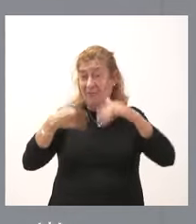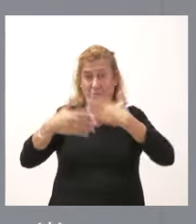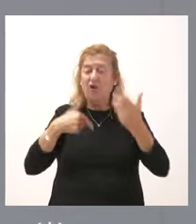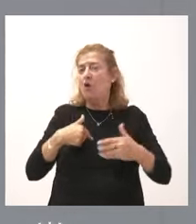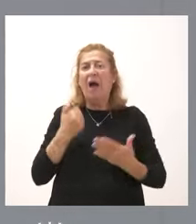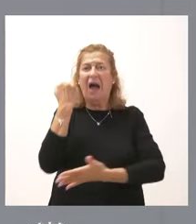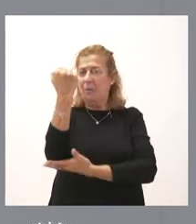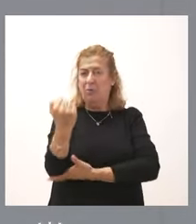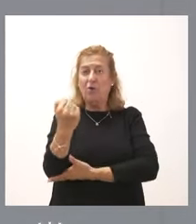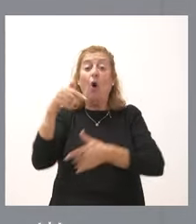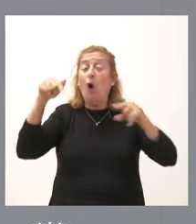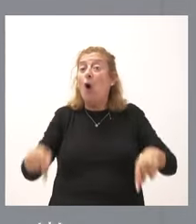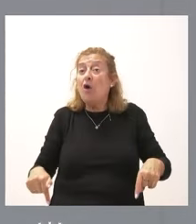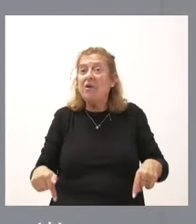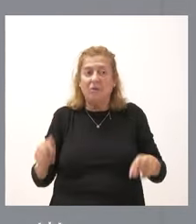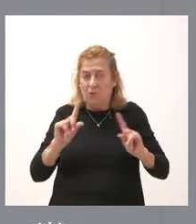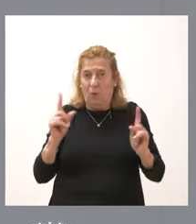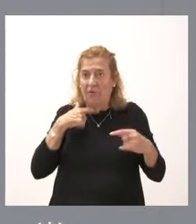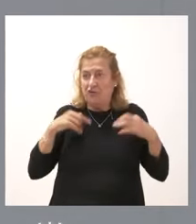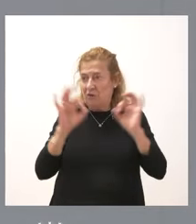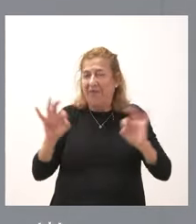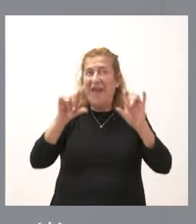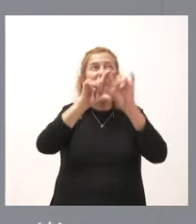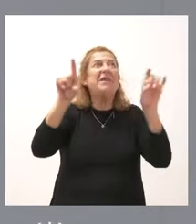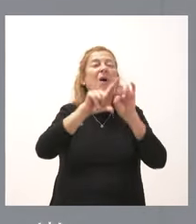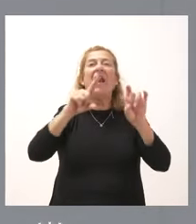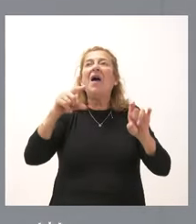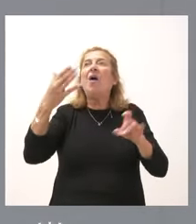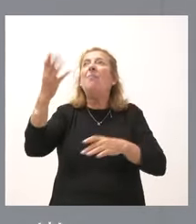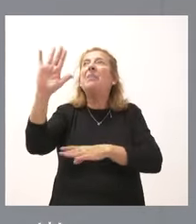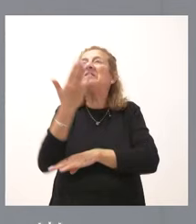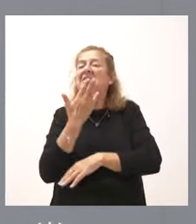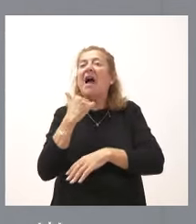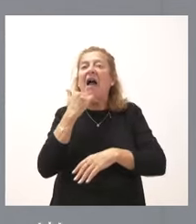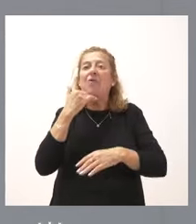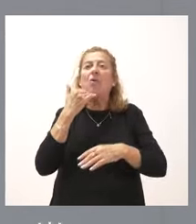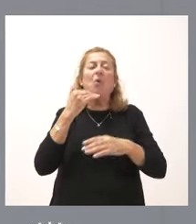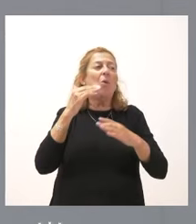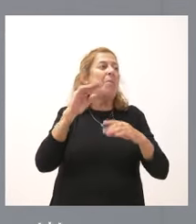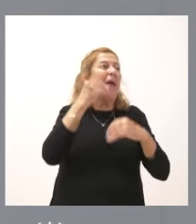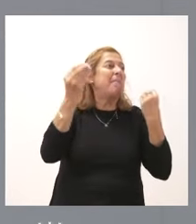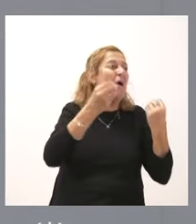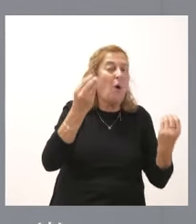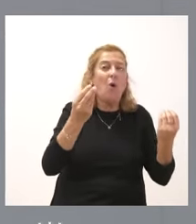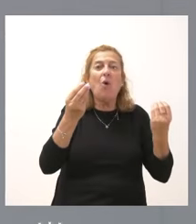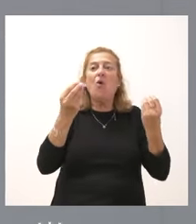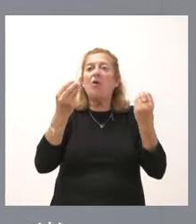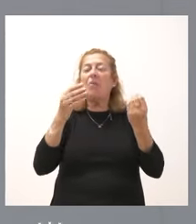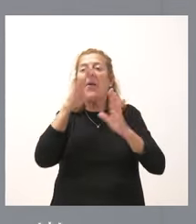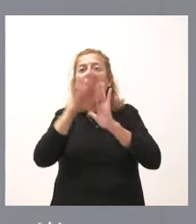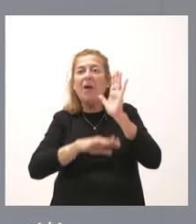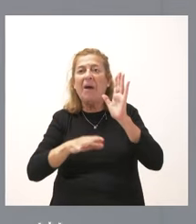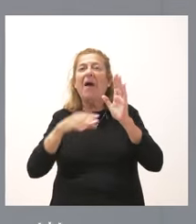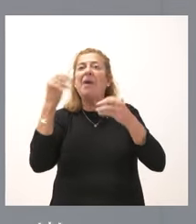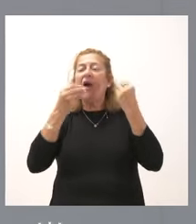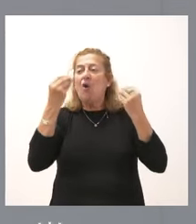A día de hoy nos ha producido, es decir, la empresa no ha solicitado ningún programa de inversión que pudiera suponer una mejora de la rentabilidad, una